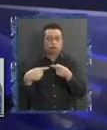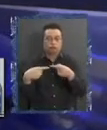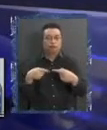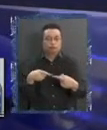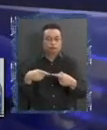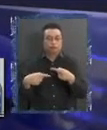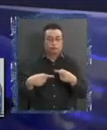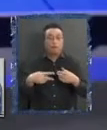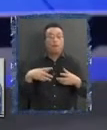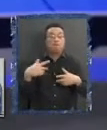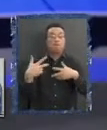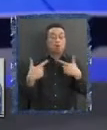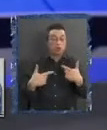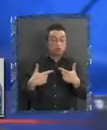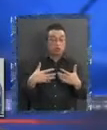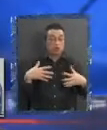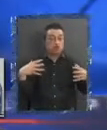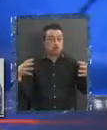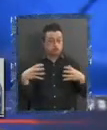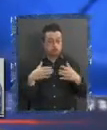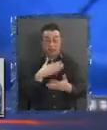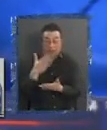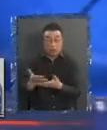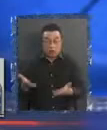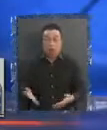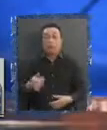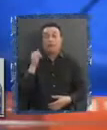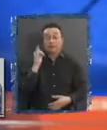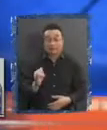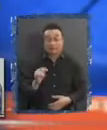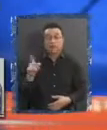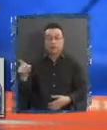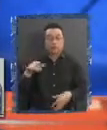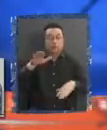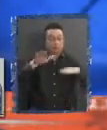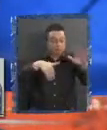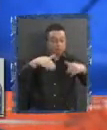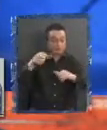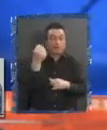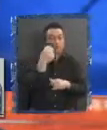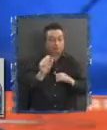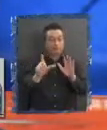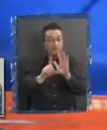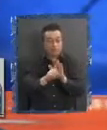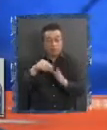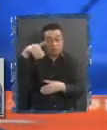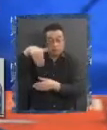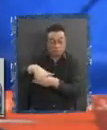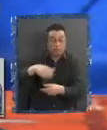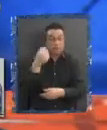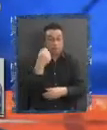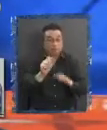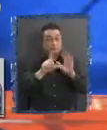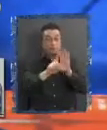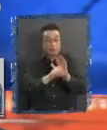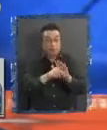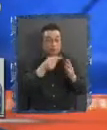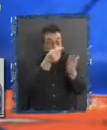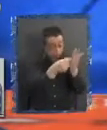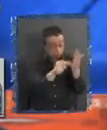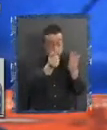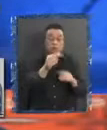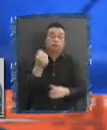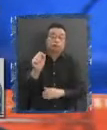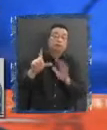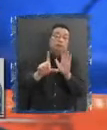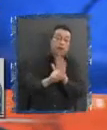Y violento Abierto hasta el día de hoy Sí Pero era una convocatoria Ilegal Un plebiscito Ilegal Y un resultado Ilegal Tanto